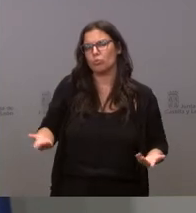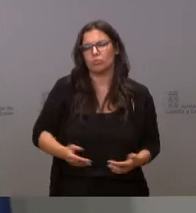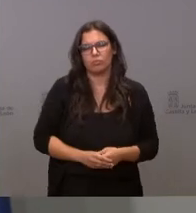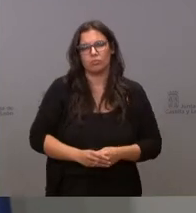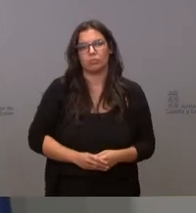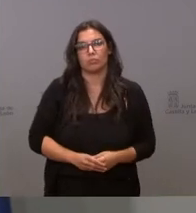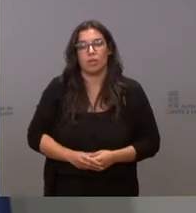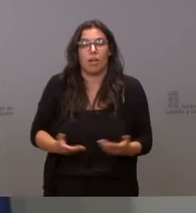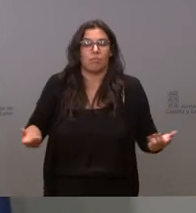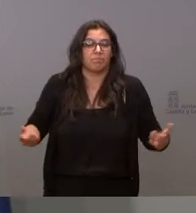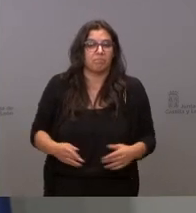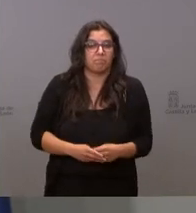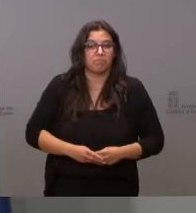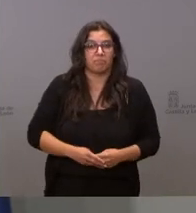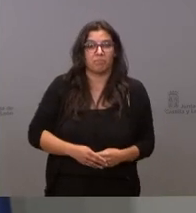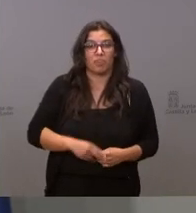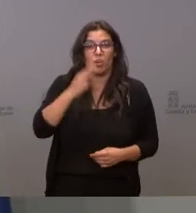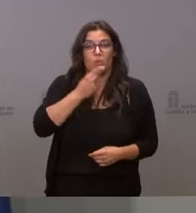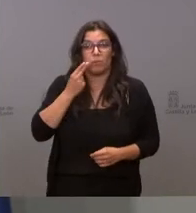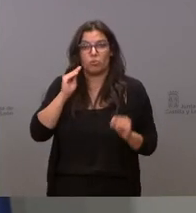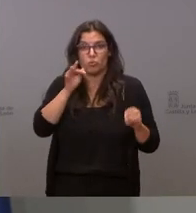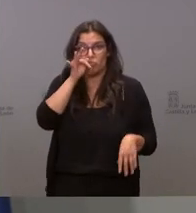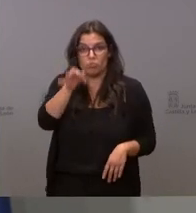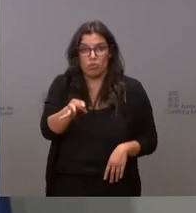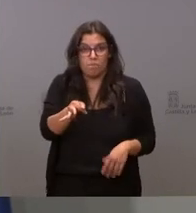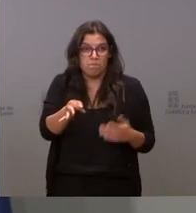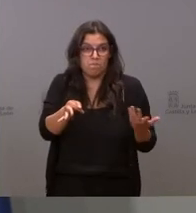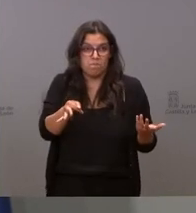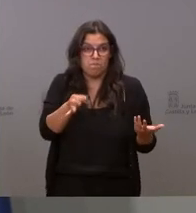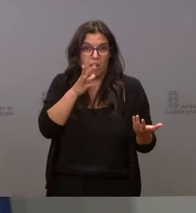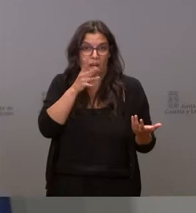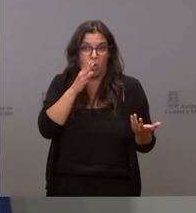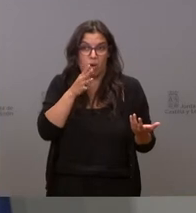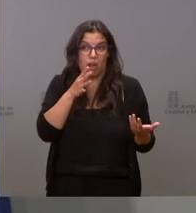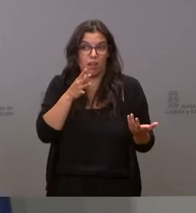pues la palabra de Pedro Sánchez en este momento pues puede que tenga